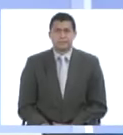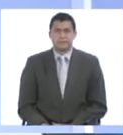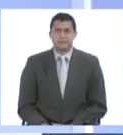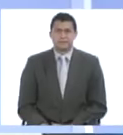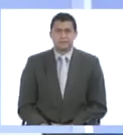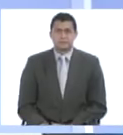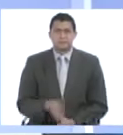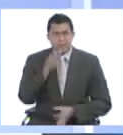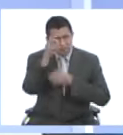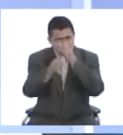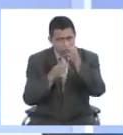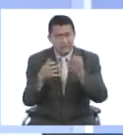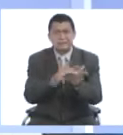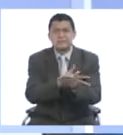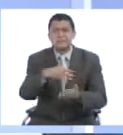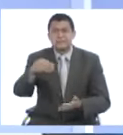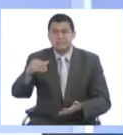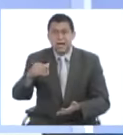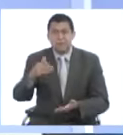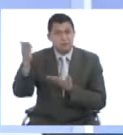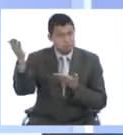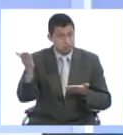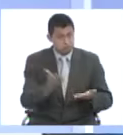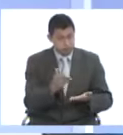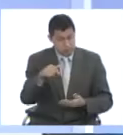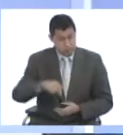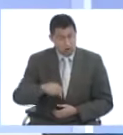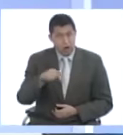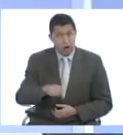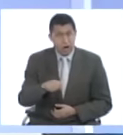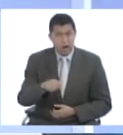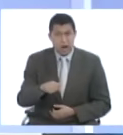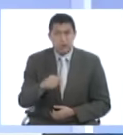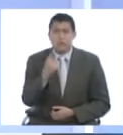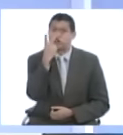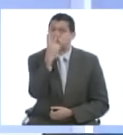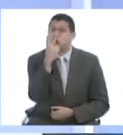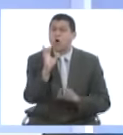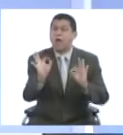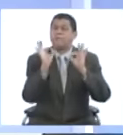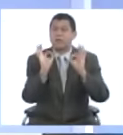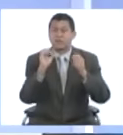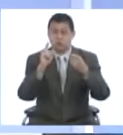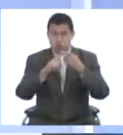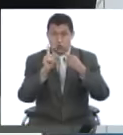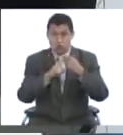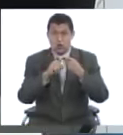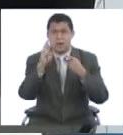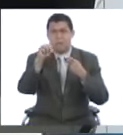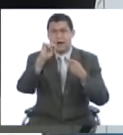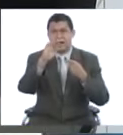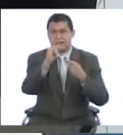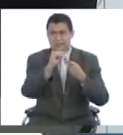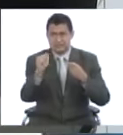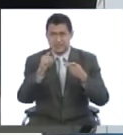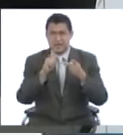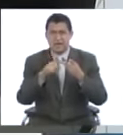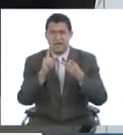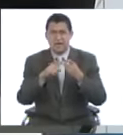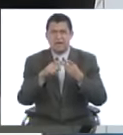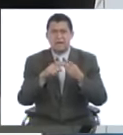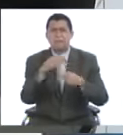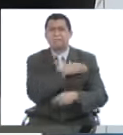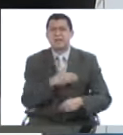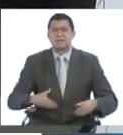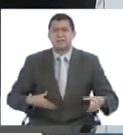Y para hablar sobre la diabetes, ya nos encuentran con nosotros aquí en el estudio dos especialistas, una de ellas la doctora Maritza Durán, ella es internista y